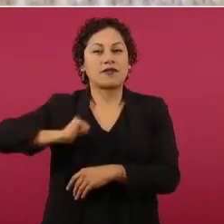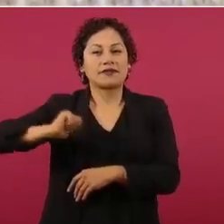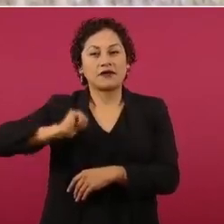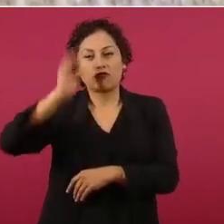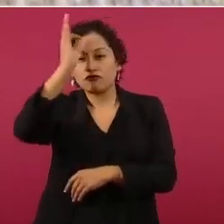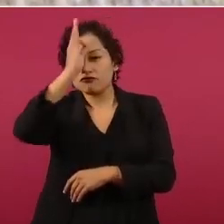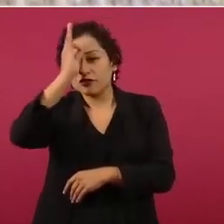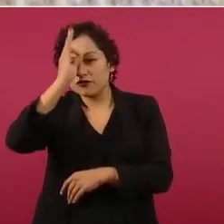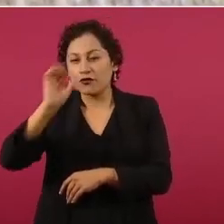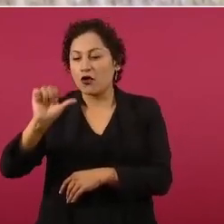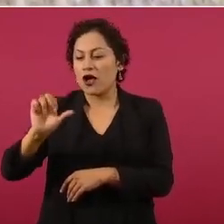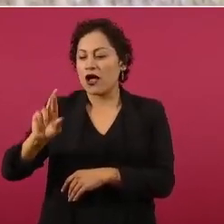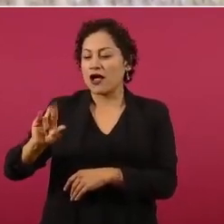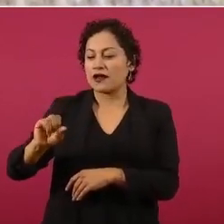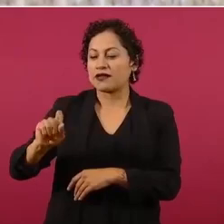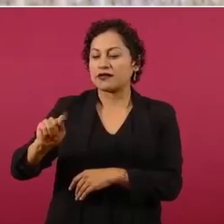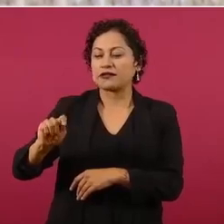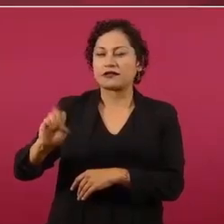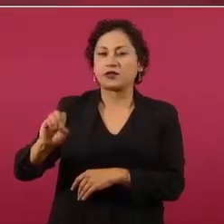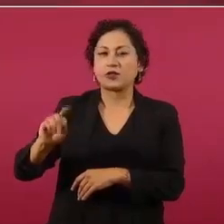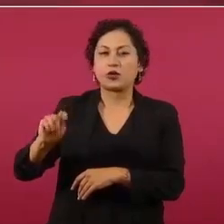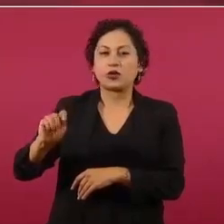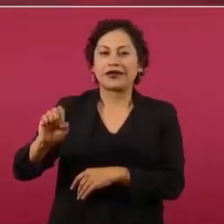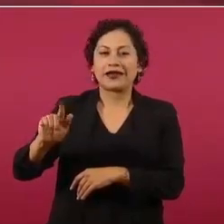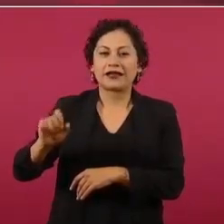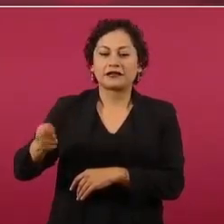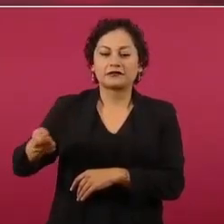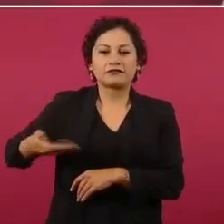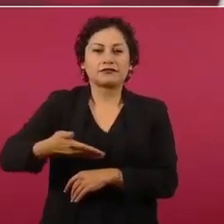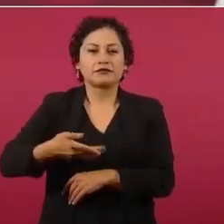los ricos,